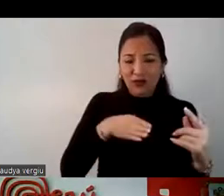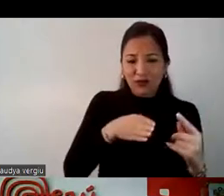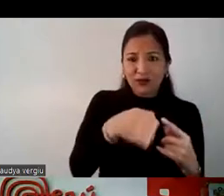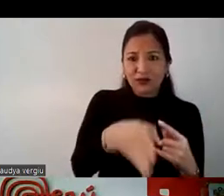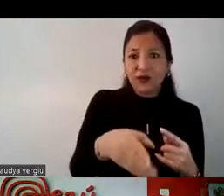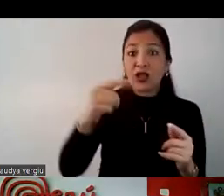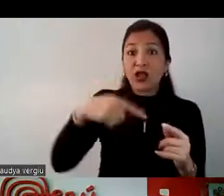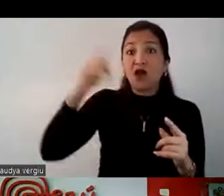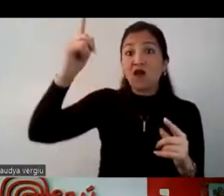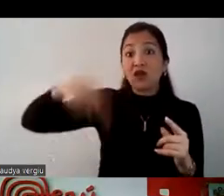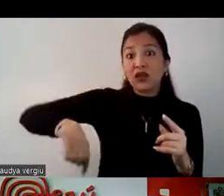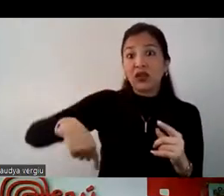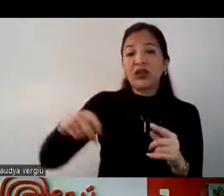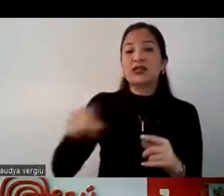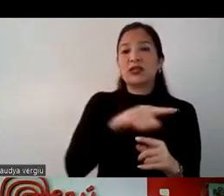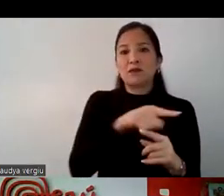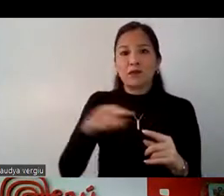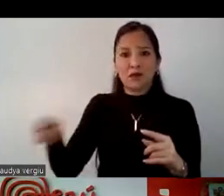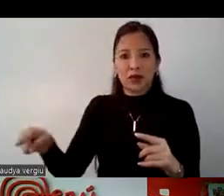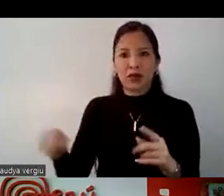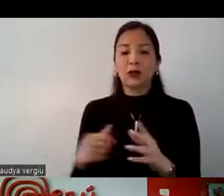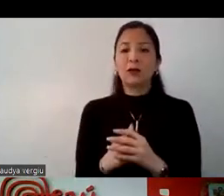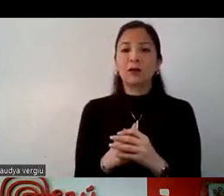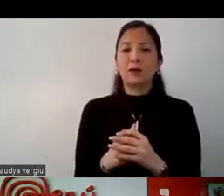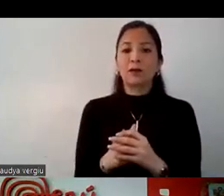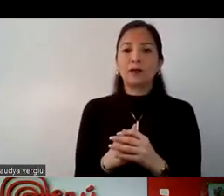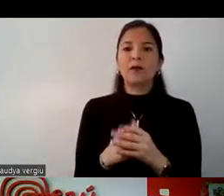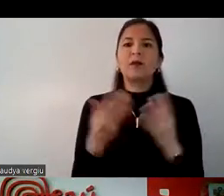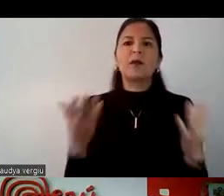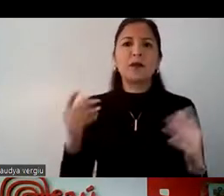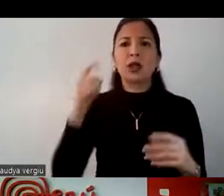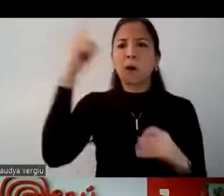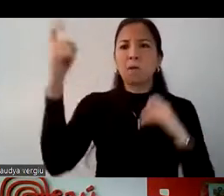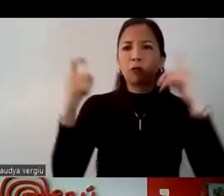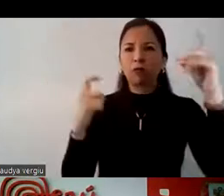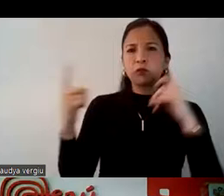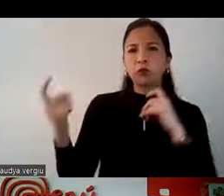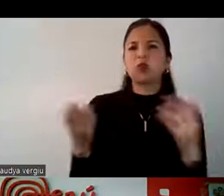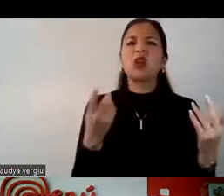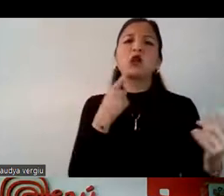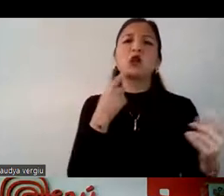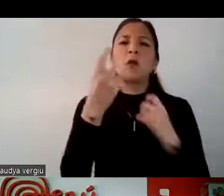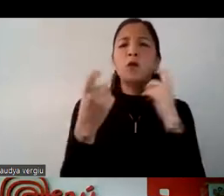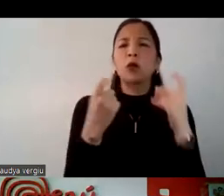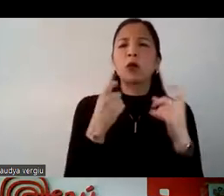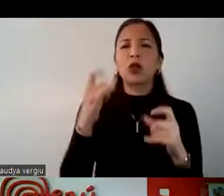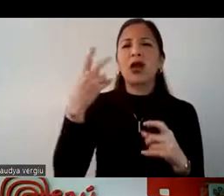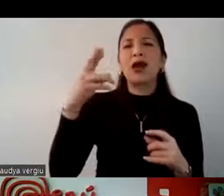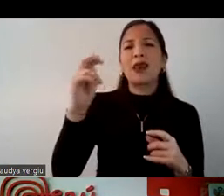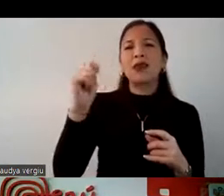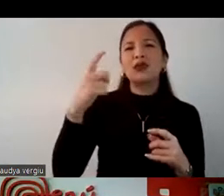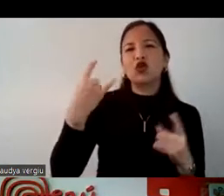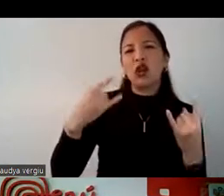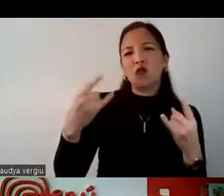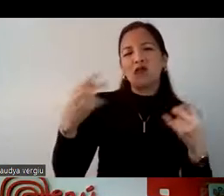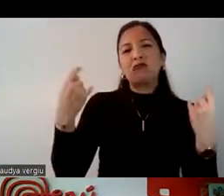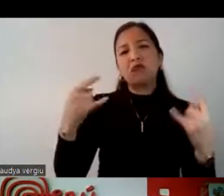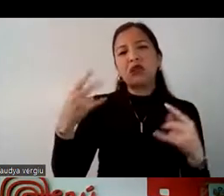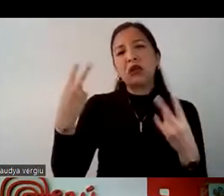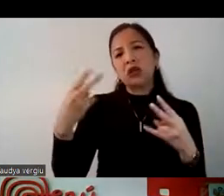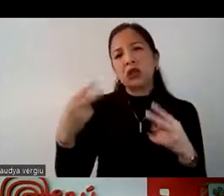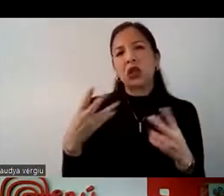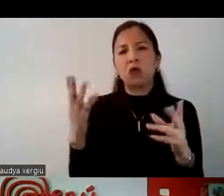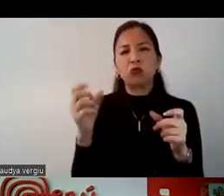y son propuestas que se hacen a través de redes sociales y que cajan muy bien en el turista ecuatoriano.